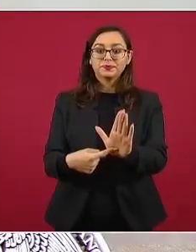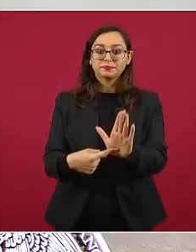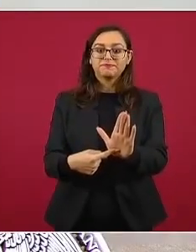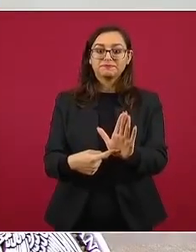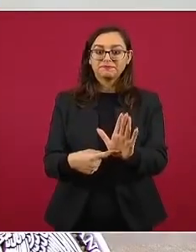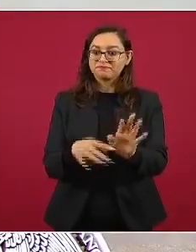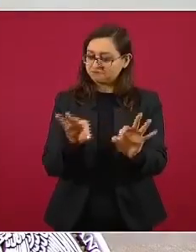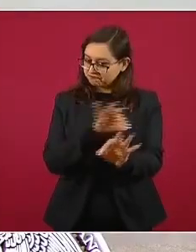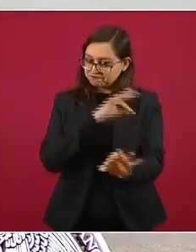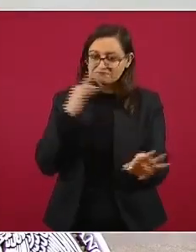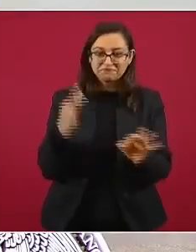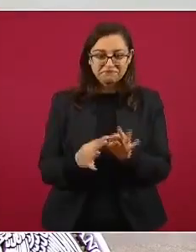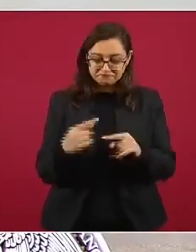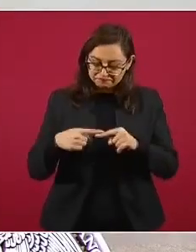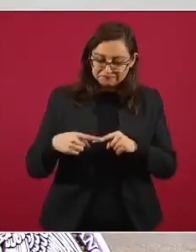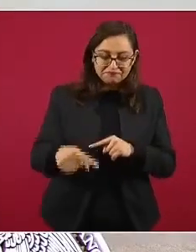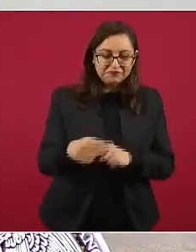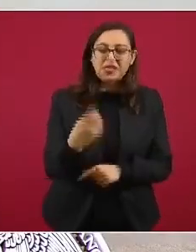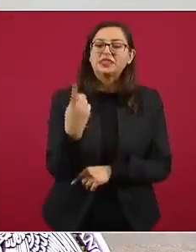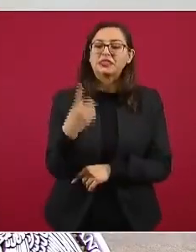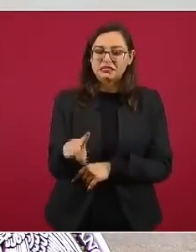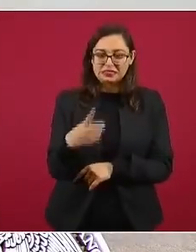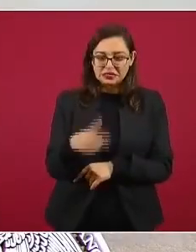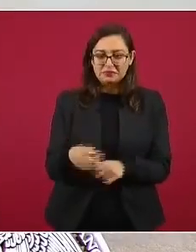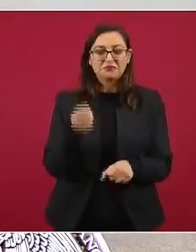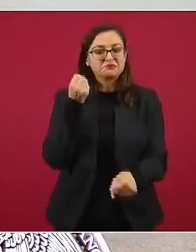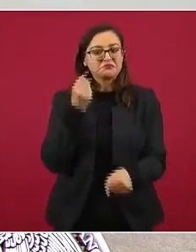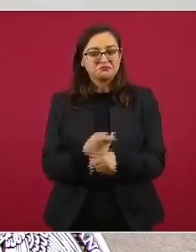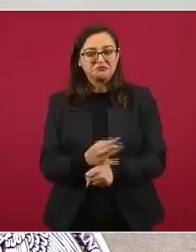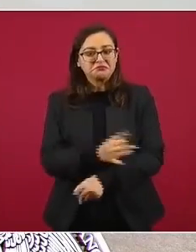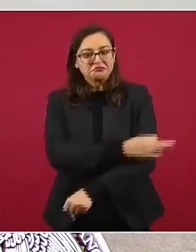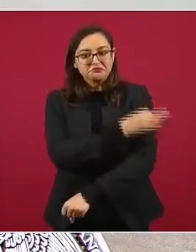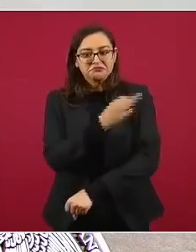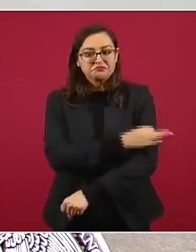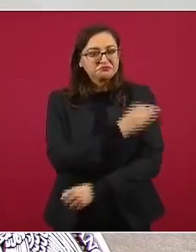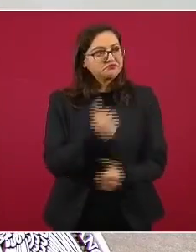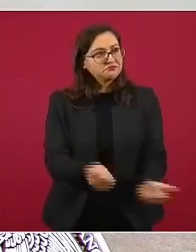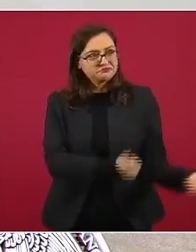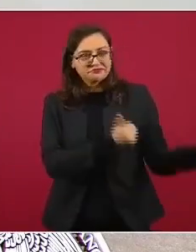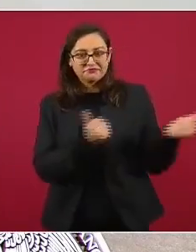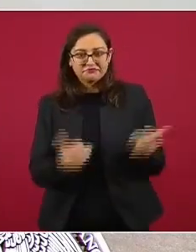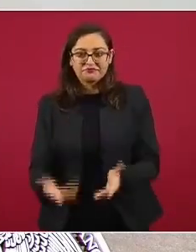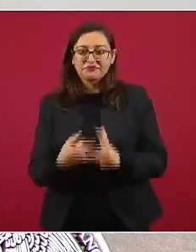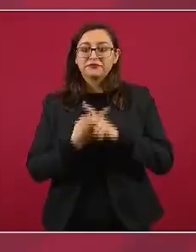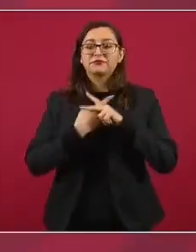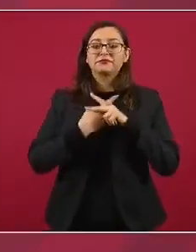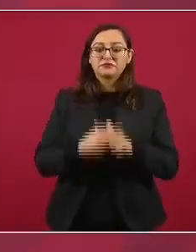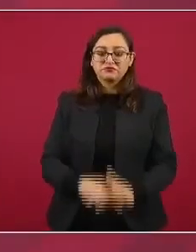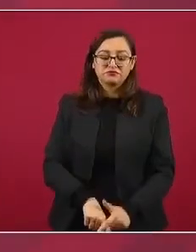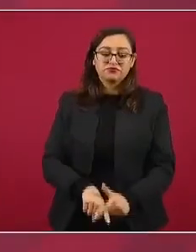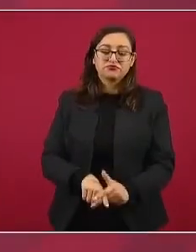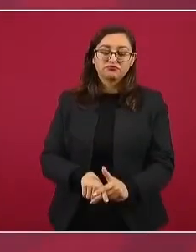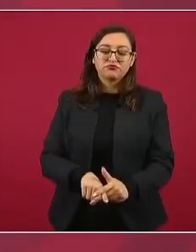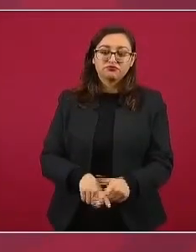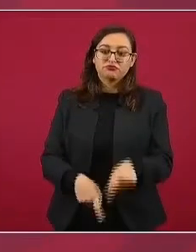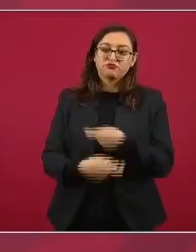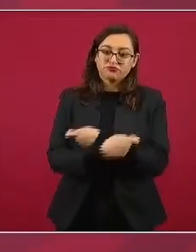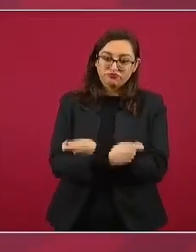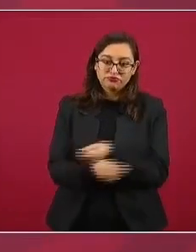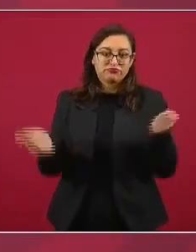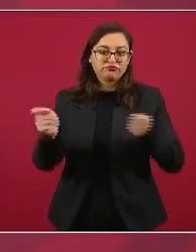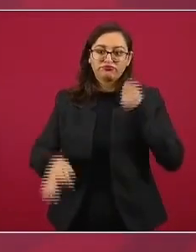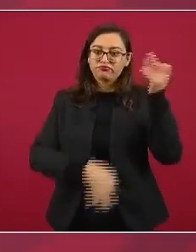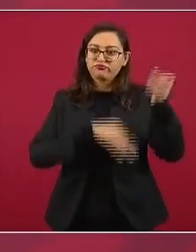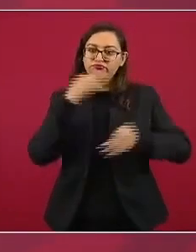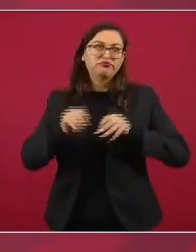ya desde este mes la vacuna y se empiece a llevar a cabo la campaña